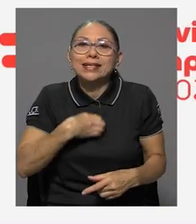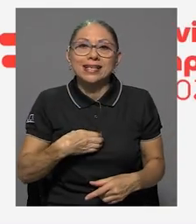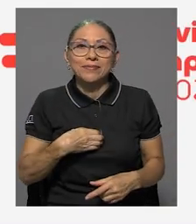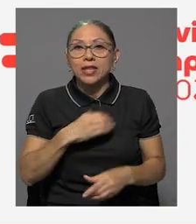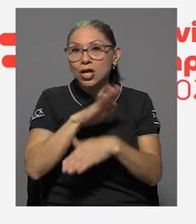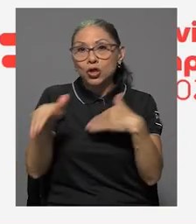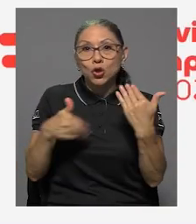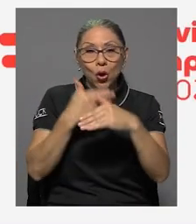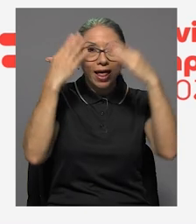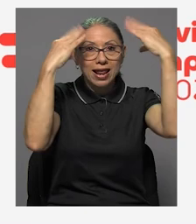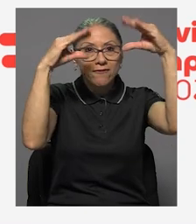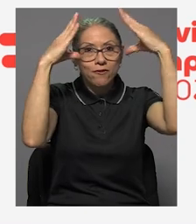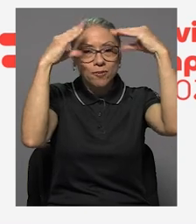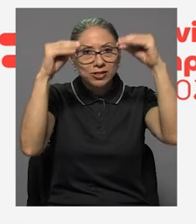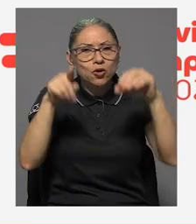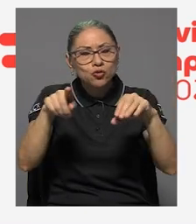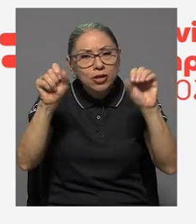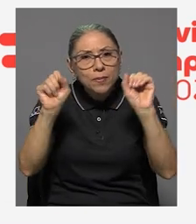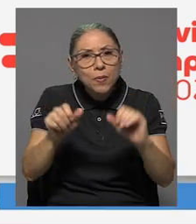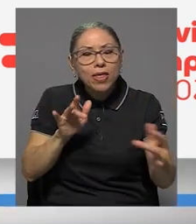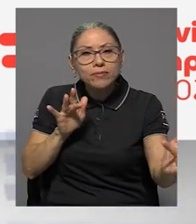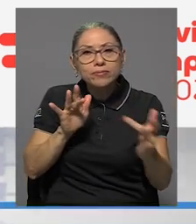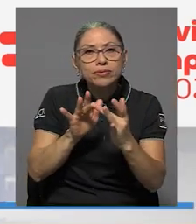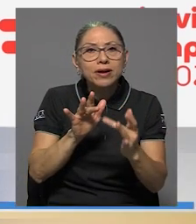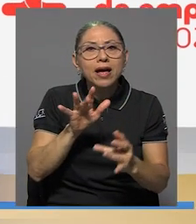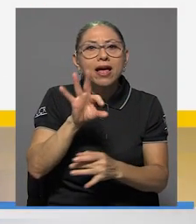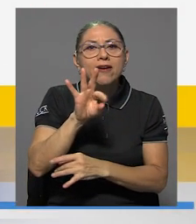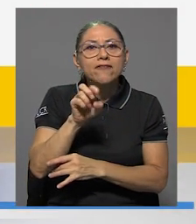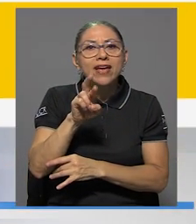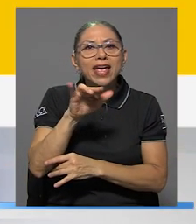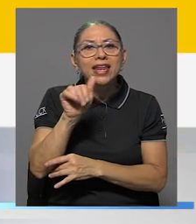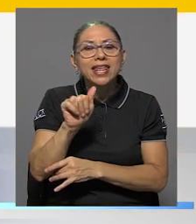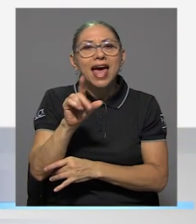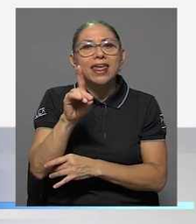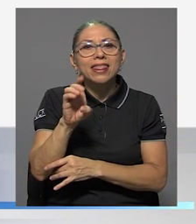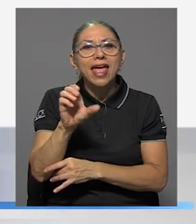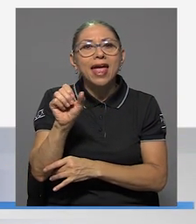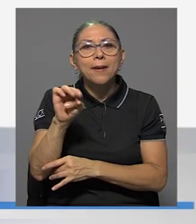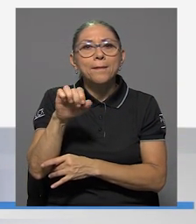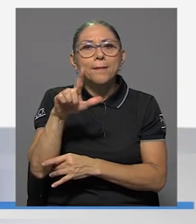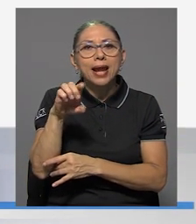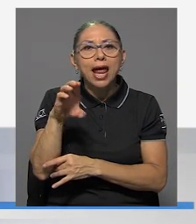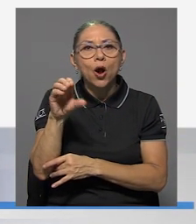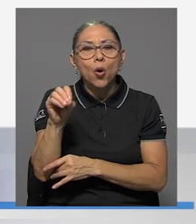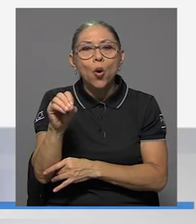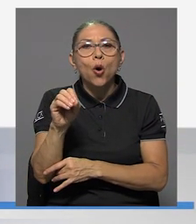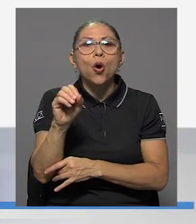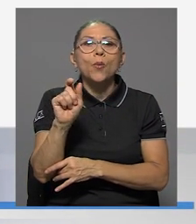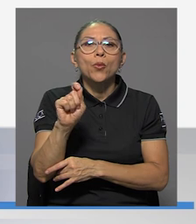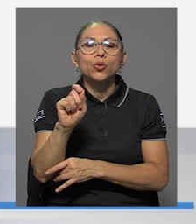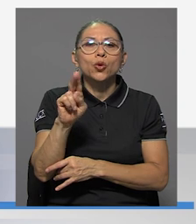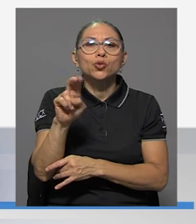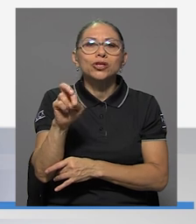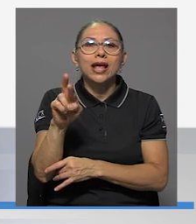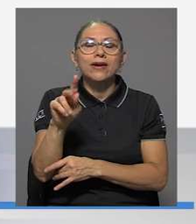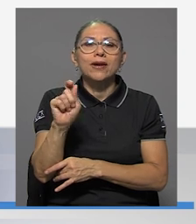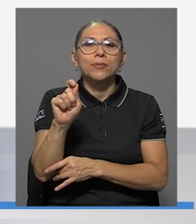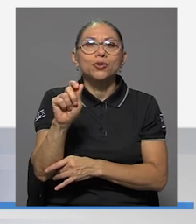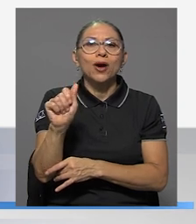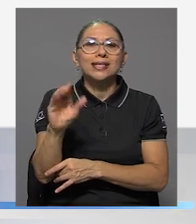información usted la puede encontrar accediendo al sitio web feriadeempleo.ucr.ac.cr.